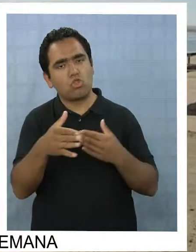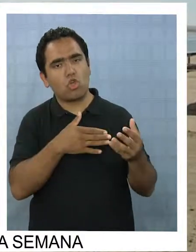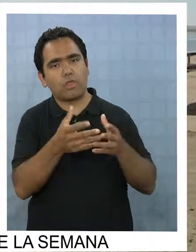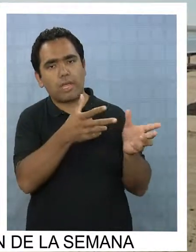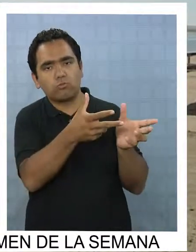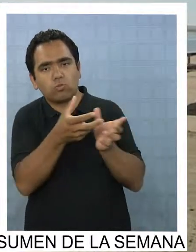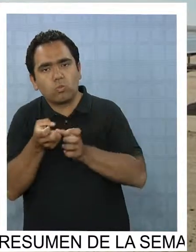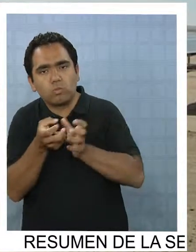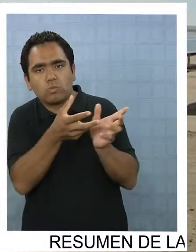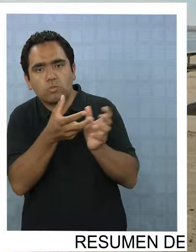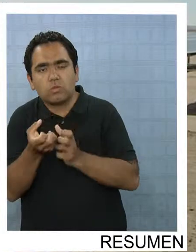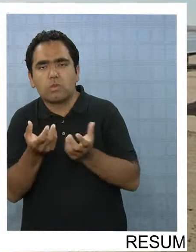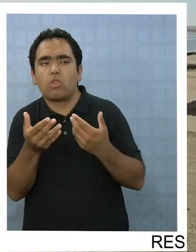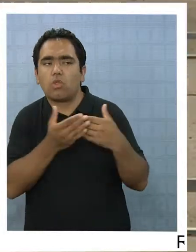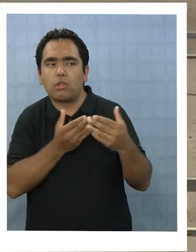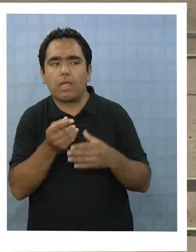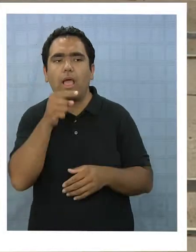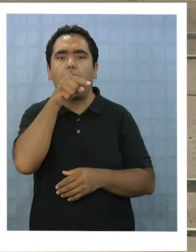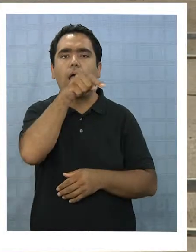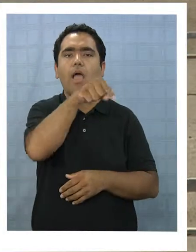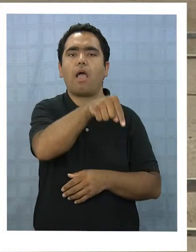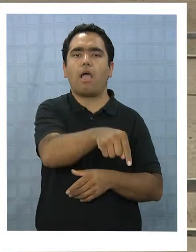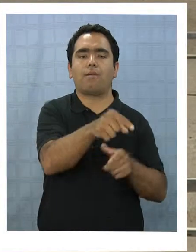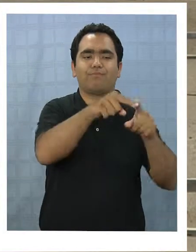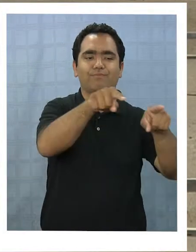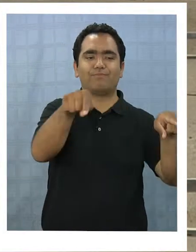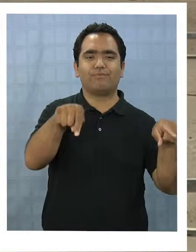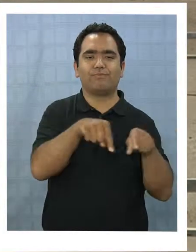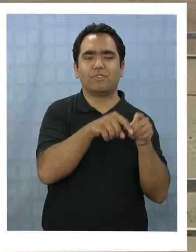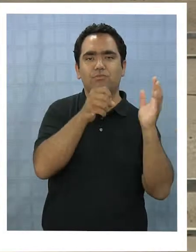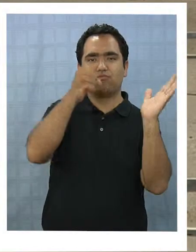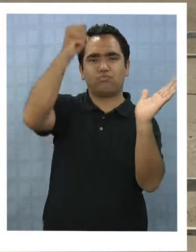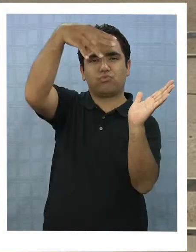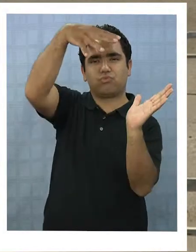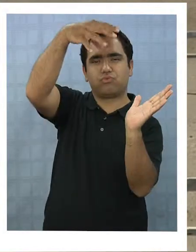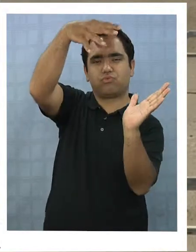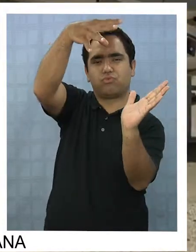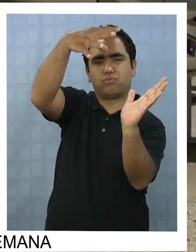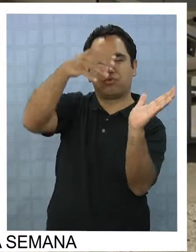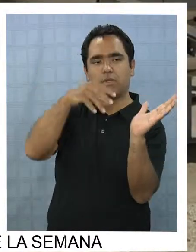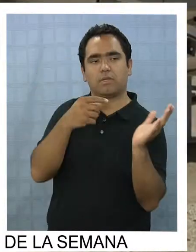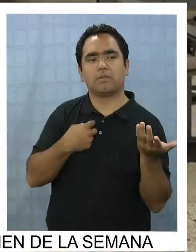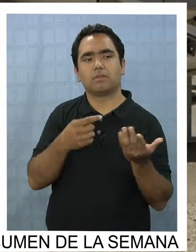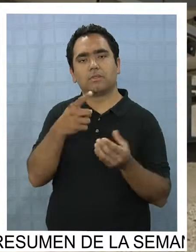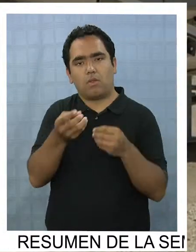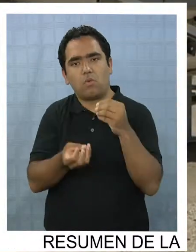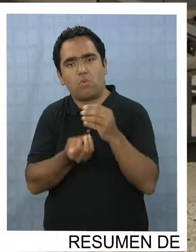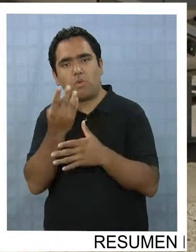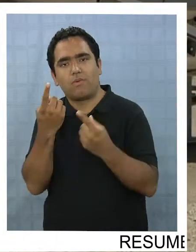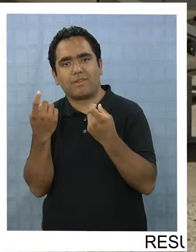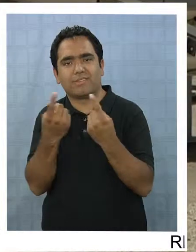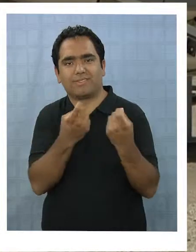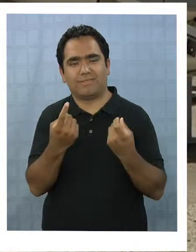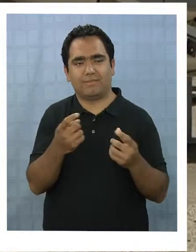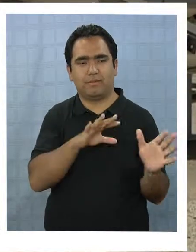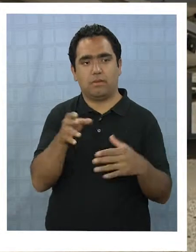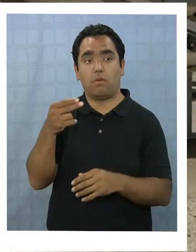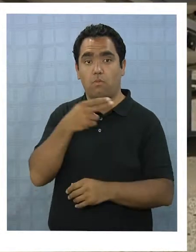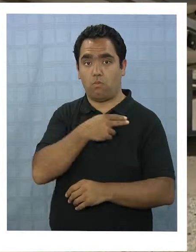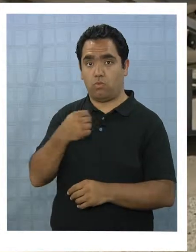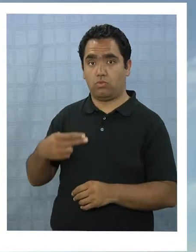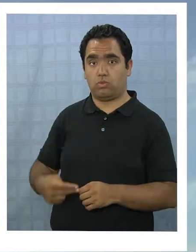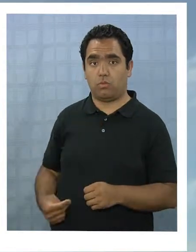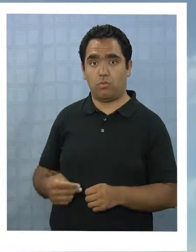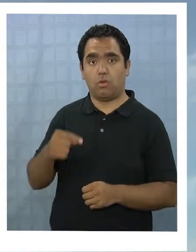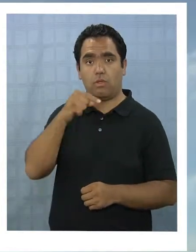también, digamos, de los impactos que generamos en el buen sentido de la palabra hacia el futuro, me refiero a nuevos requerimientos. Pozo del Monte Solar